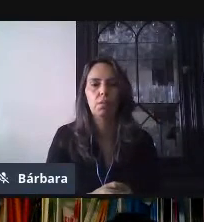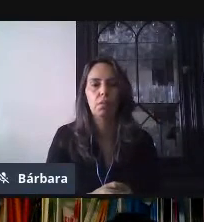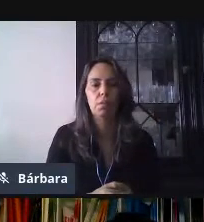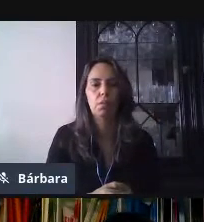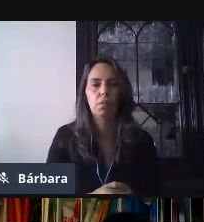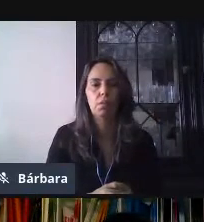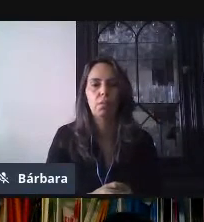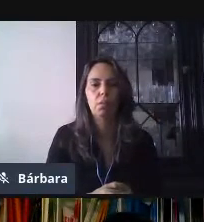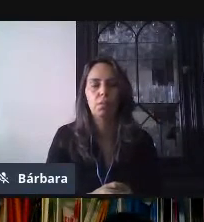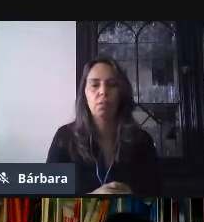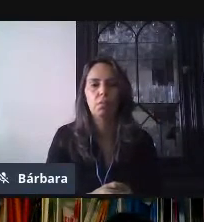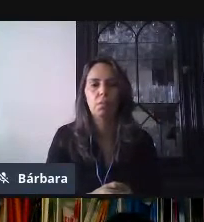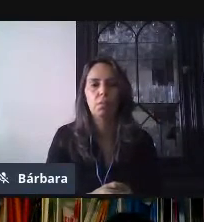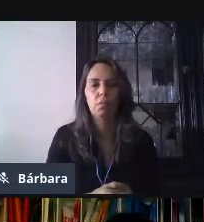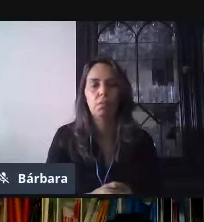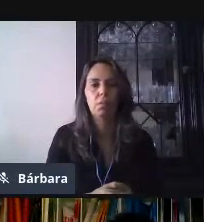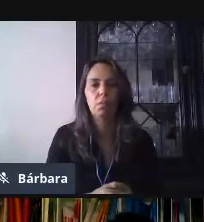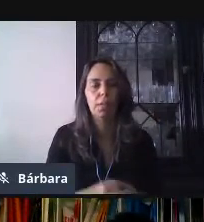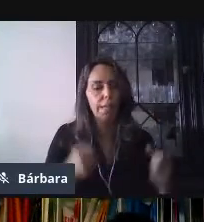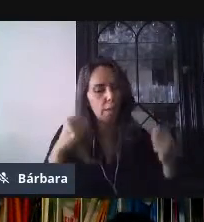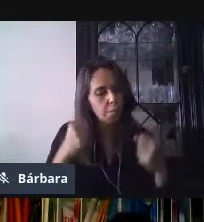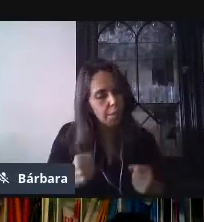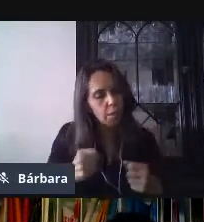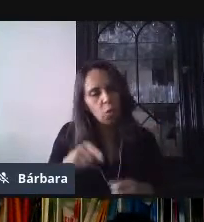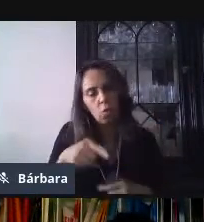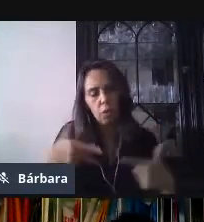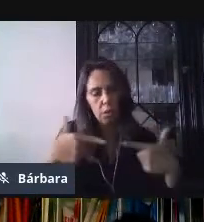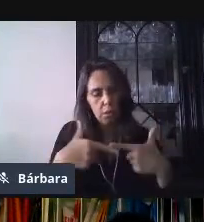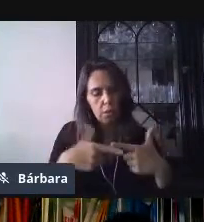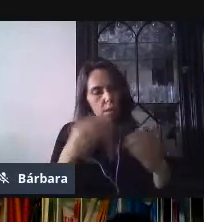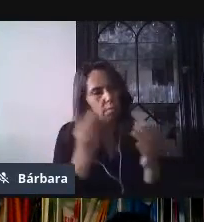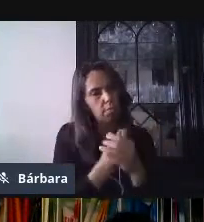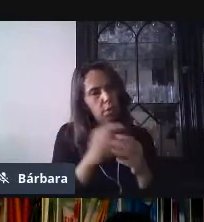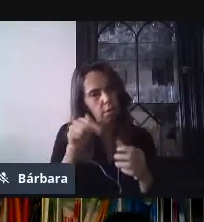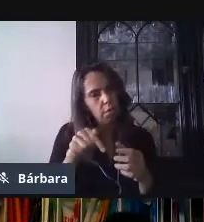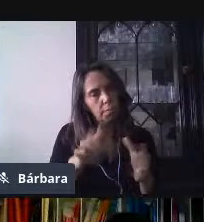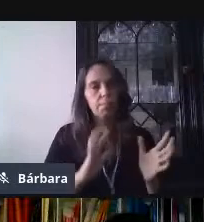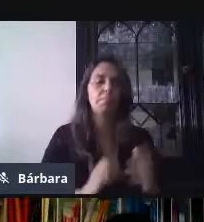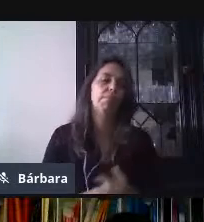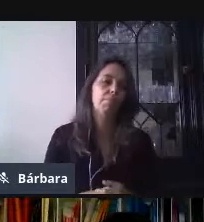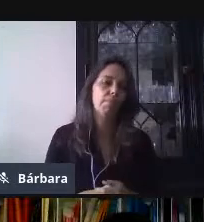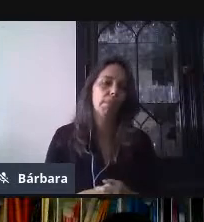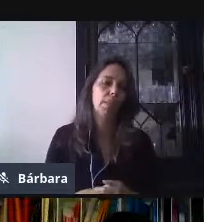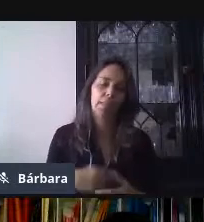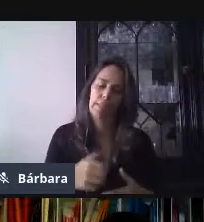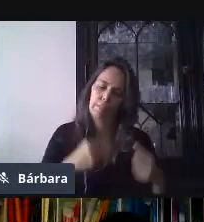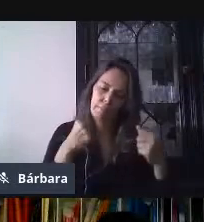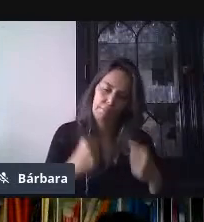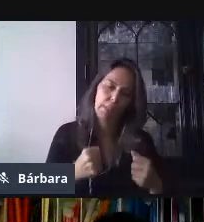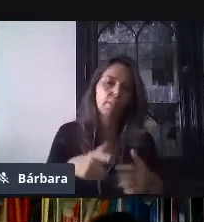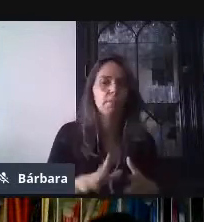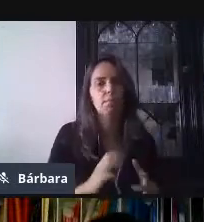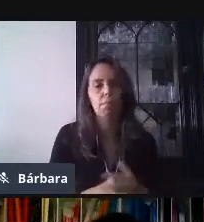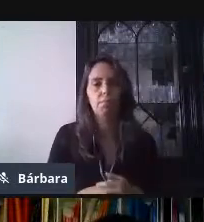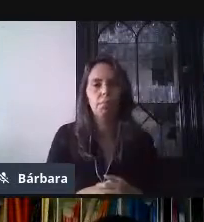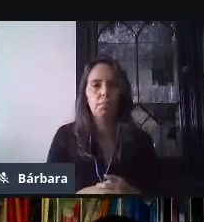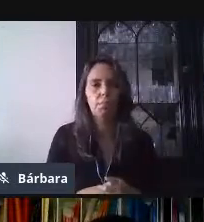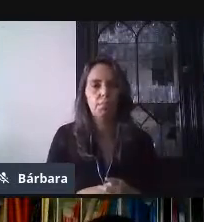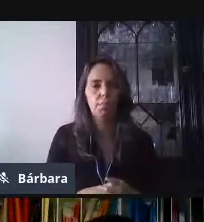que quizá tengan alguna confusión al momento de mandarme alguna tarea en Classroom y me la manden por correo, sino que, pues, seguimos sobre la misma línea.